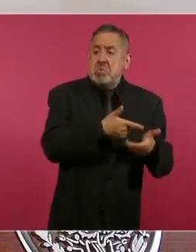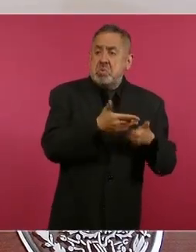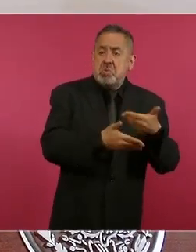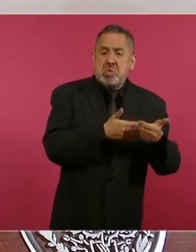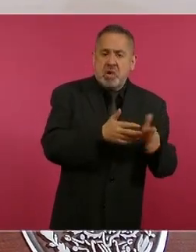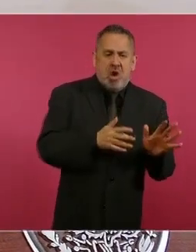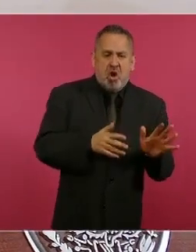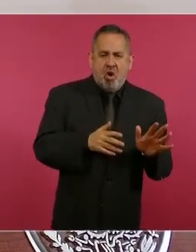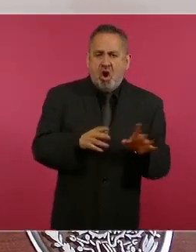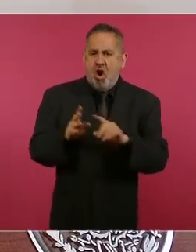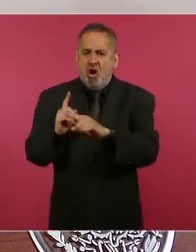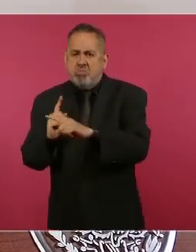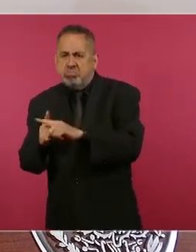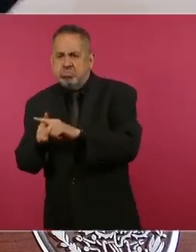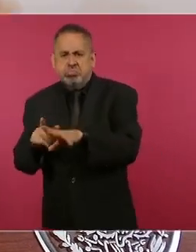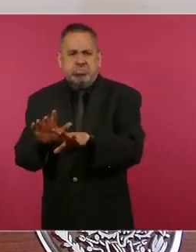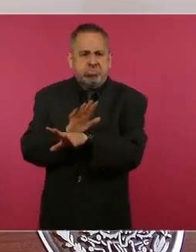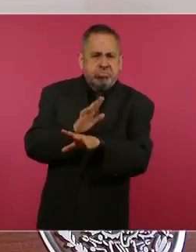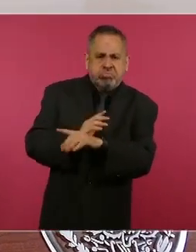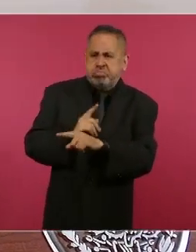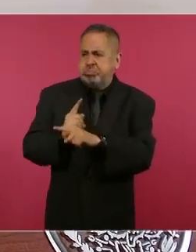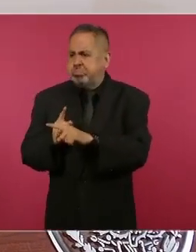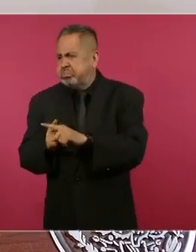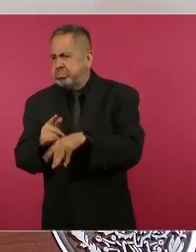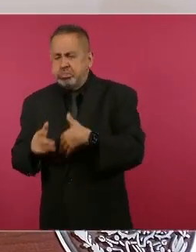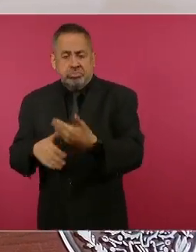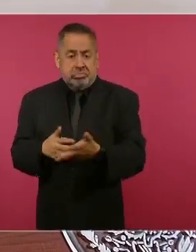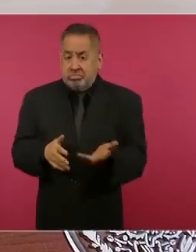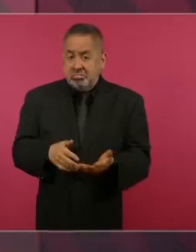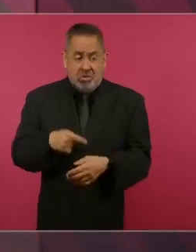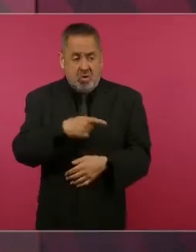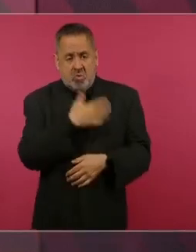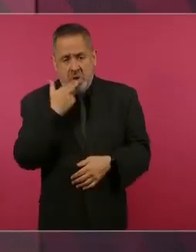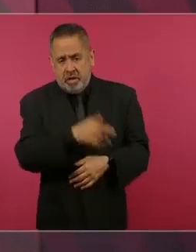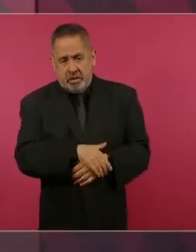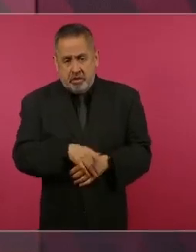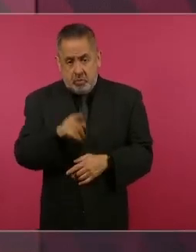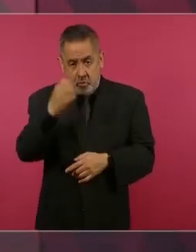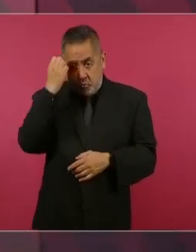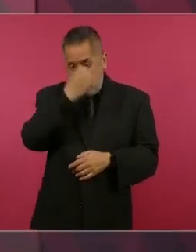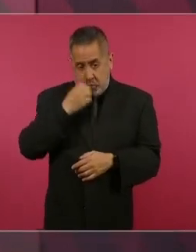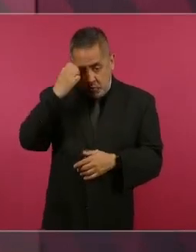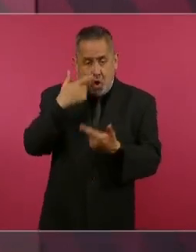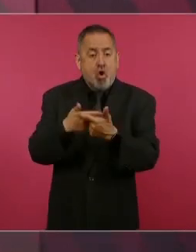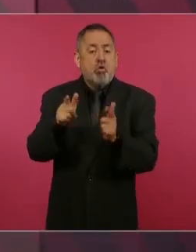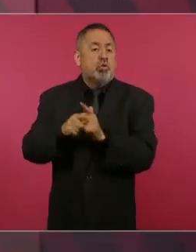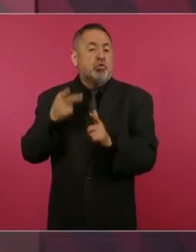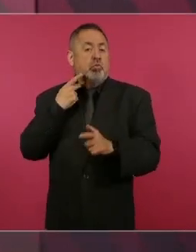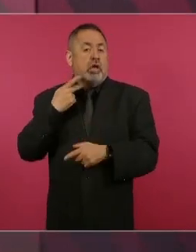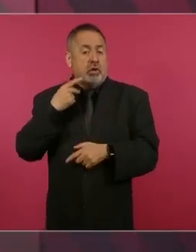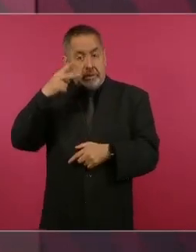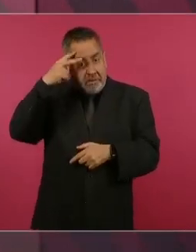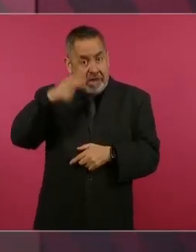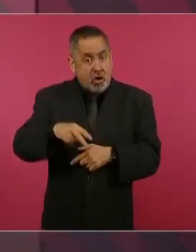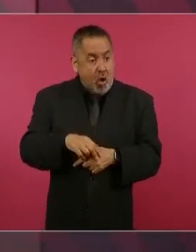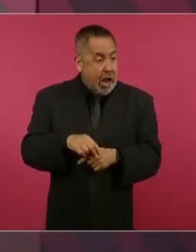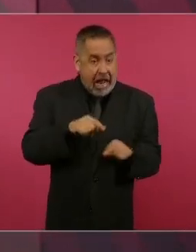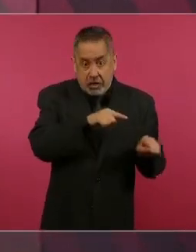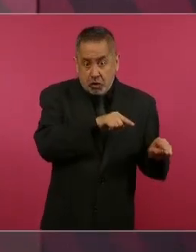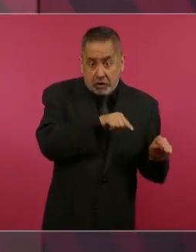Si ustedes hacen un análisis de los partidos conservadores de México,